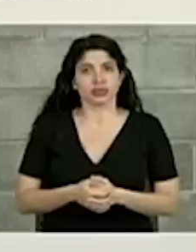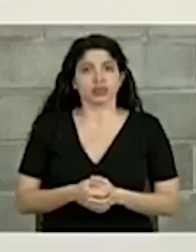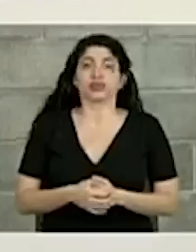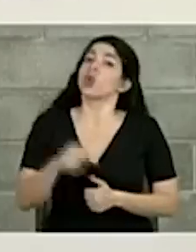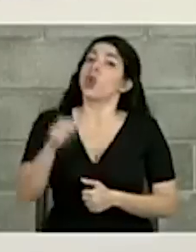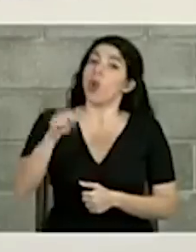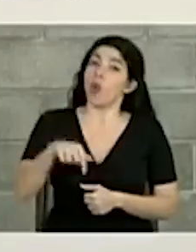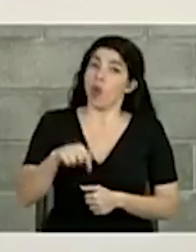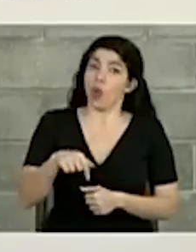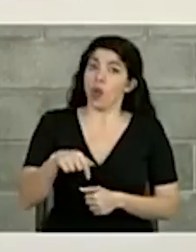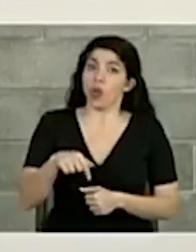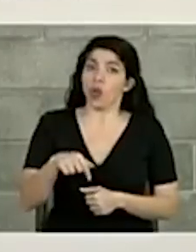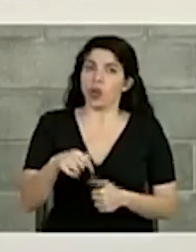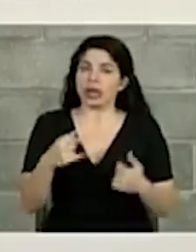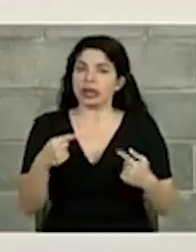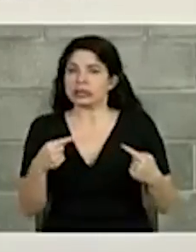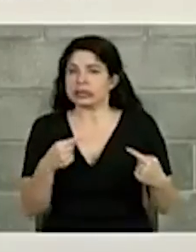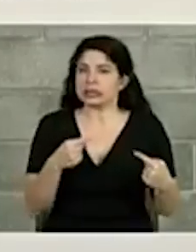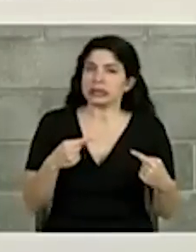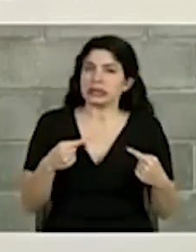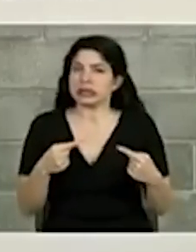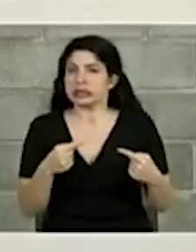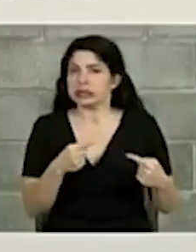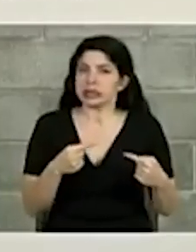hoy estamos en una disyuntiva